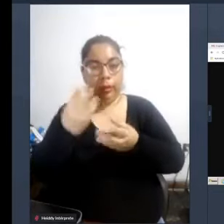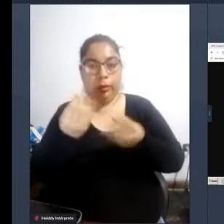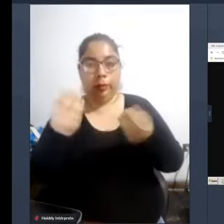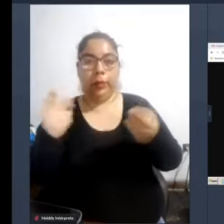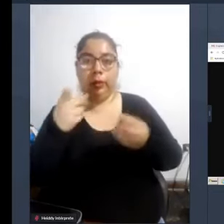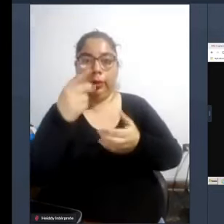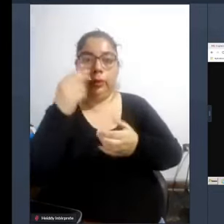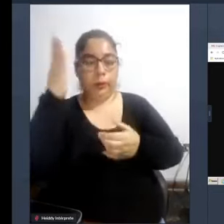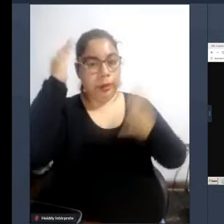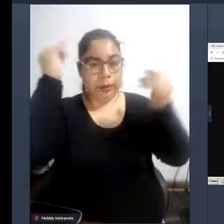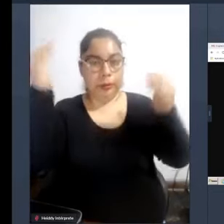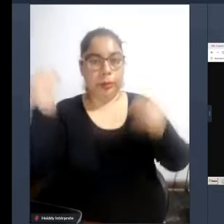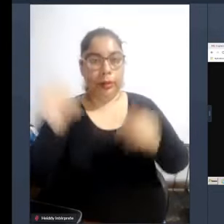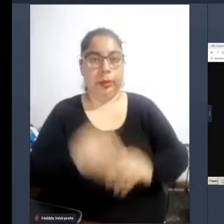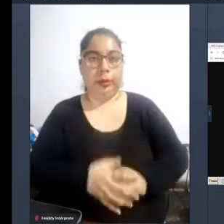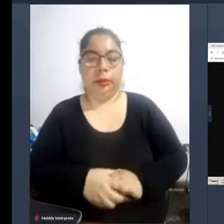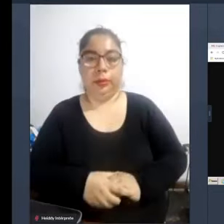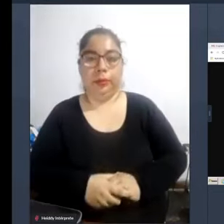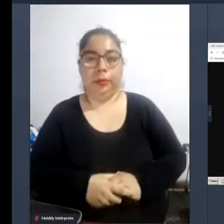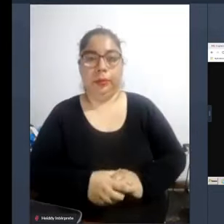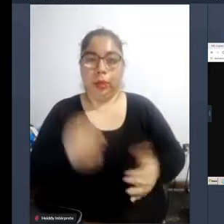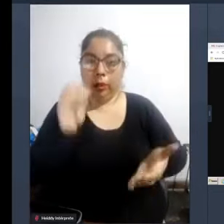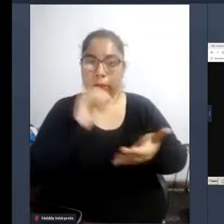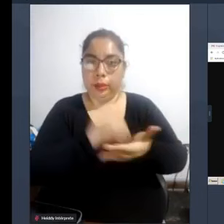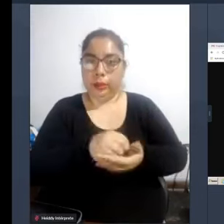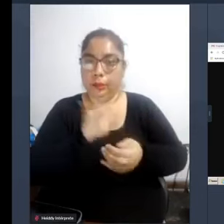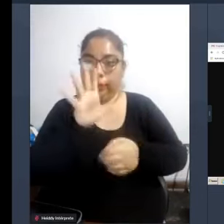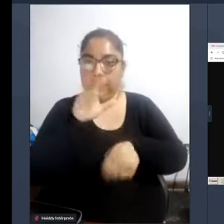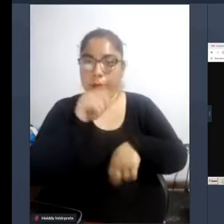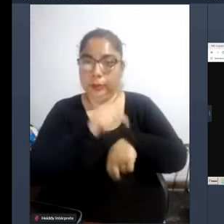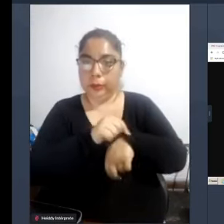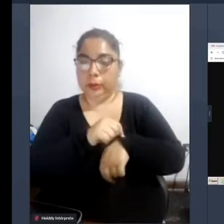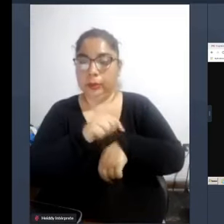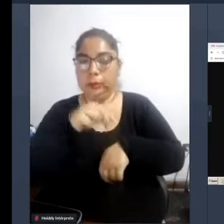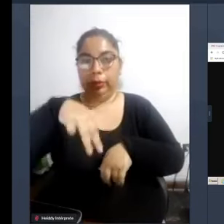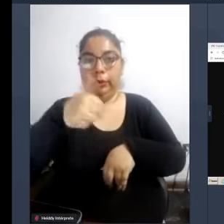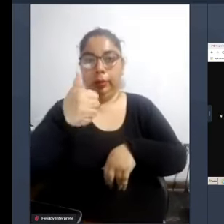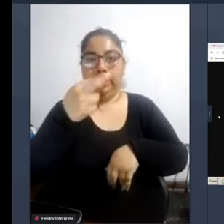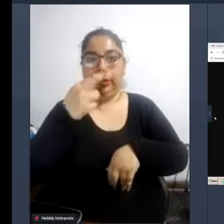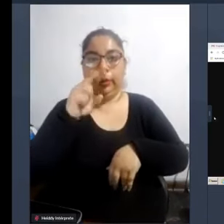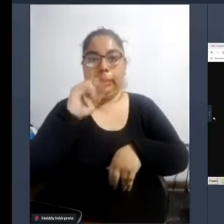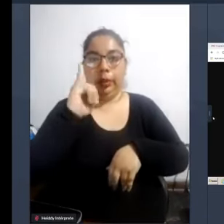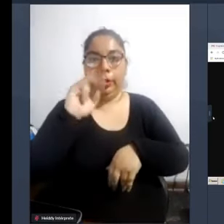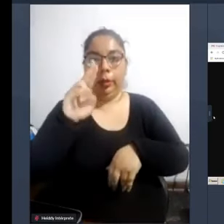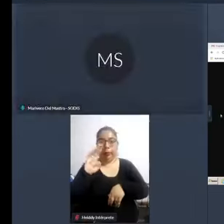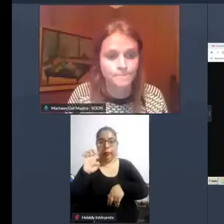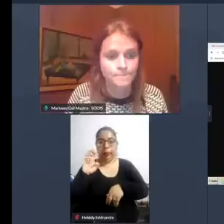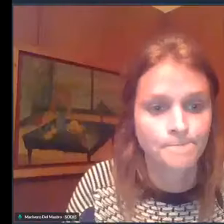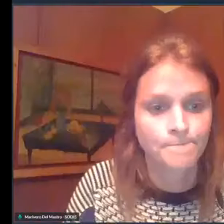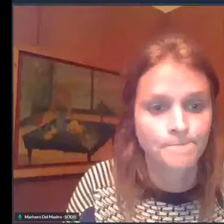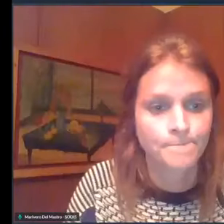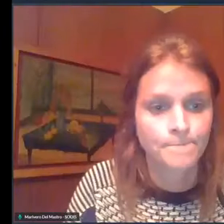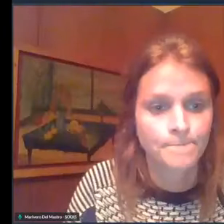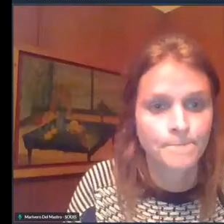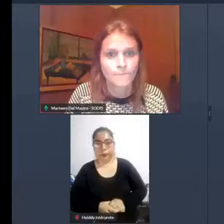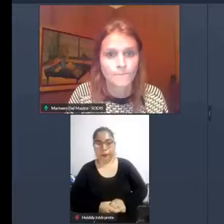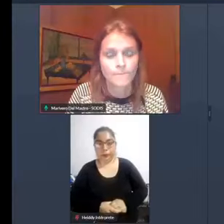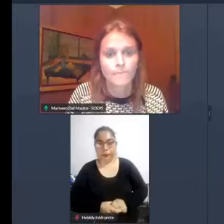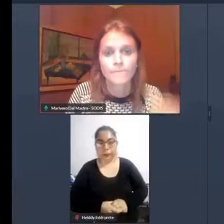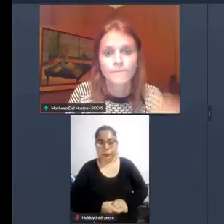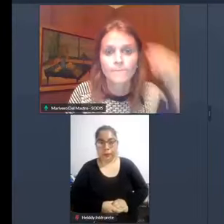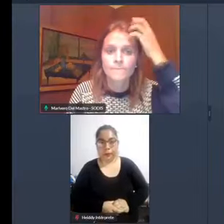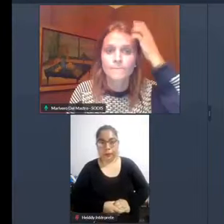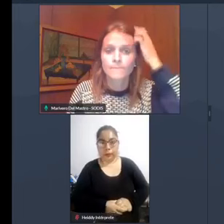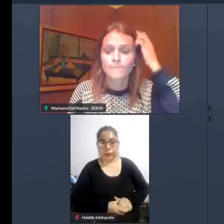experiencia vamos rápidamente a darle los cinco minutos a Marilero del Mastro por favor representante de la Sociedad y